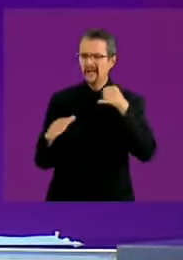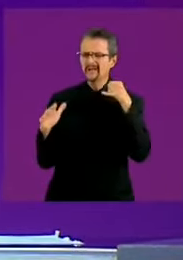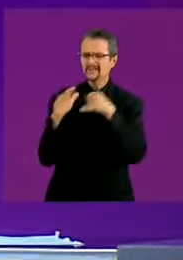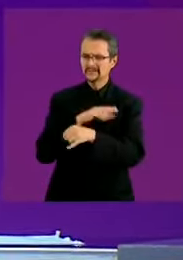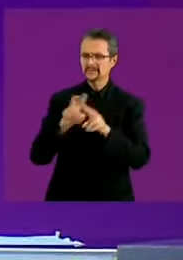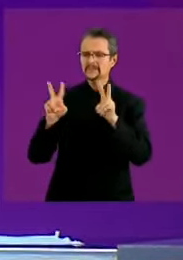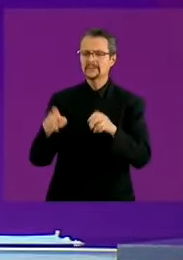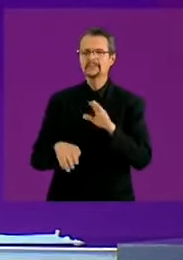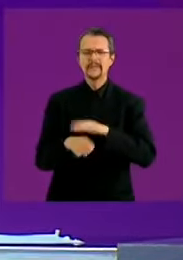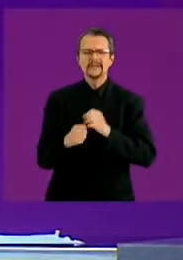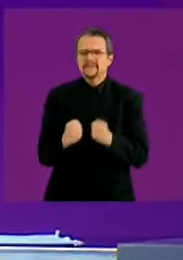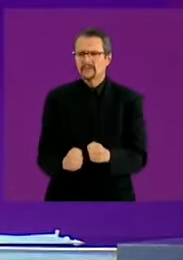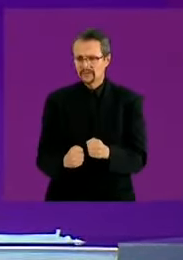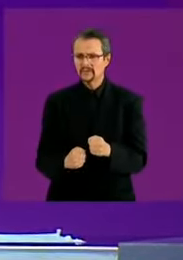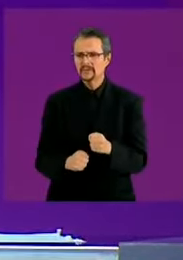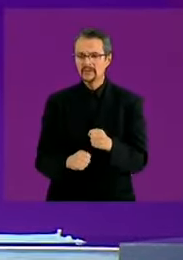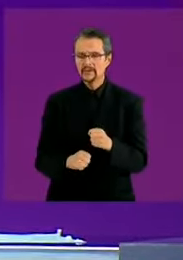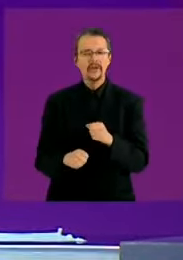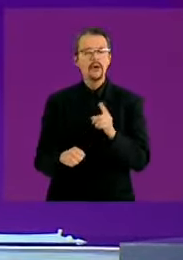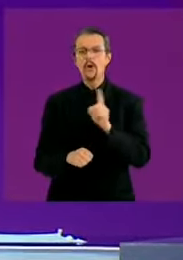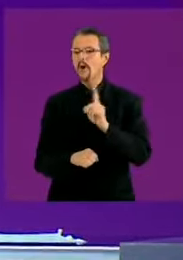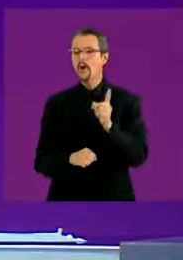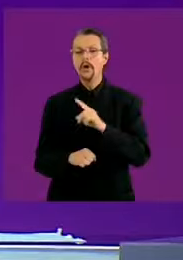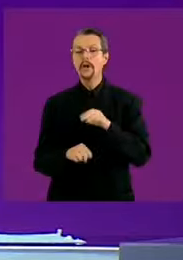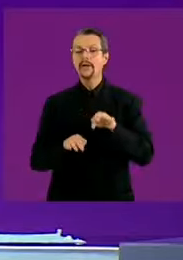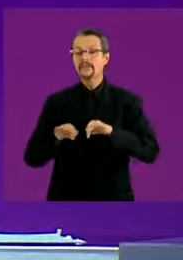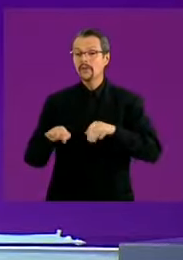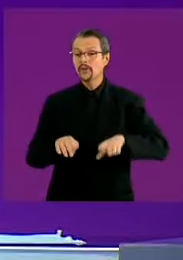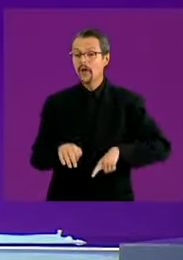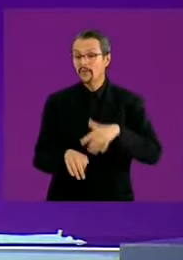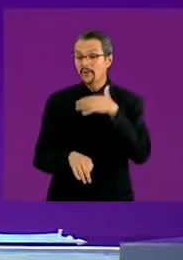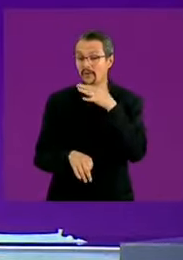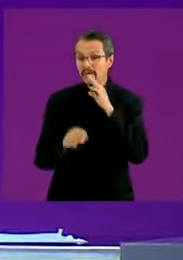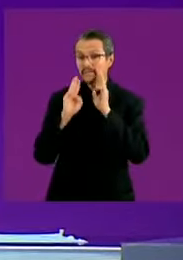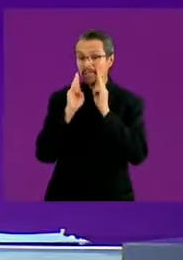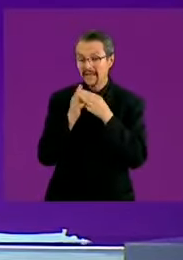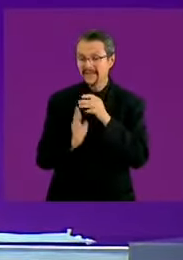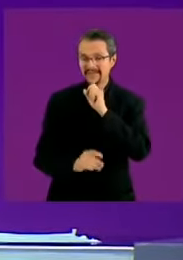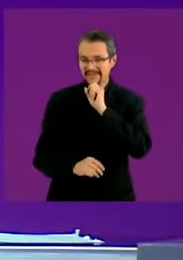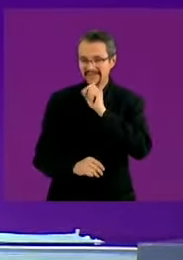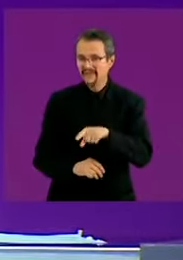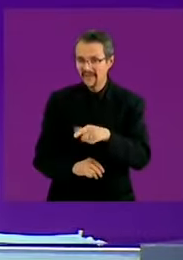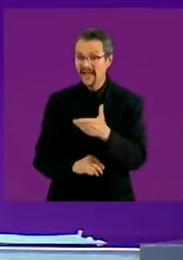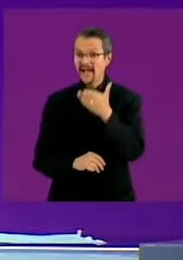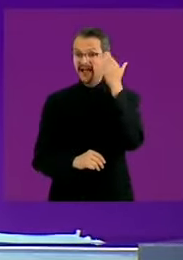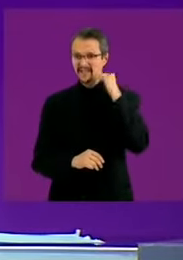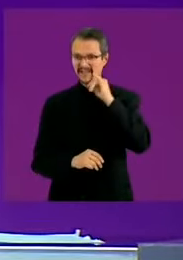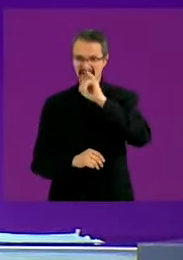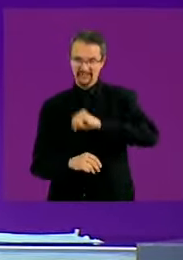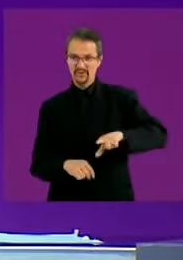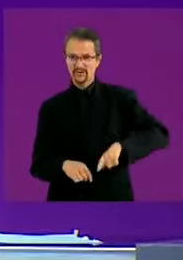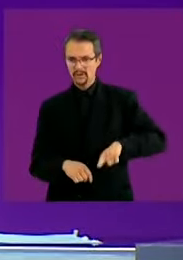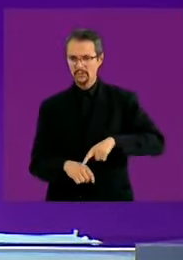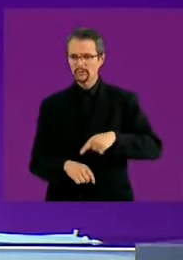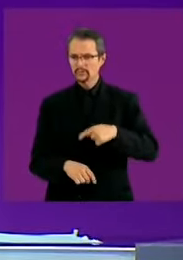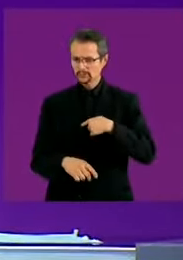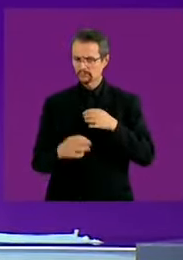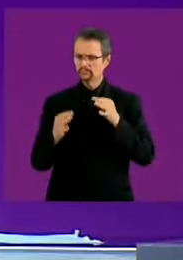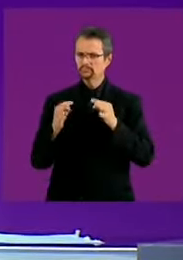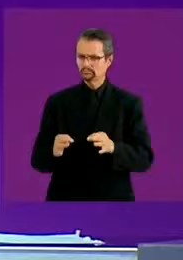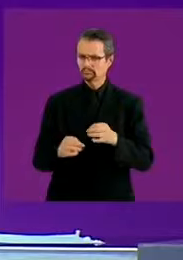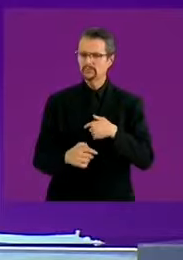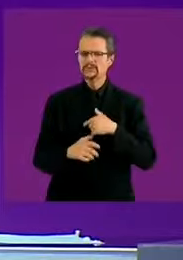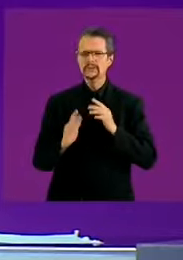Funcionarios corruptos y crimen organizado. Sí, exactamente. A ver, cuando fui jefa de gobierno presenté diversas